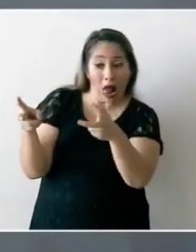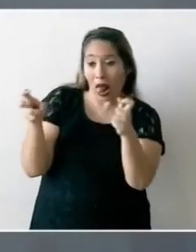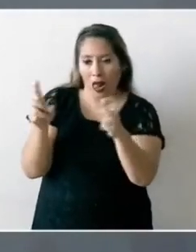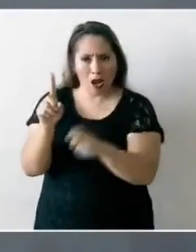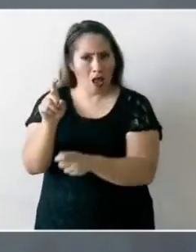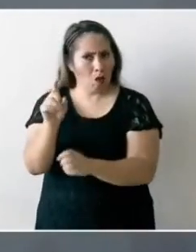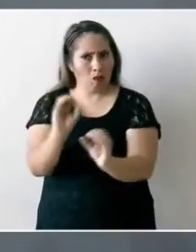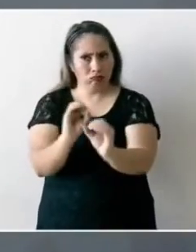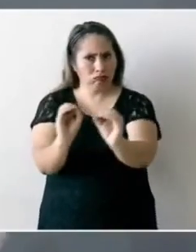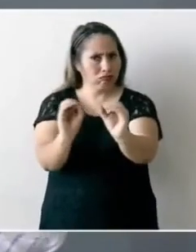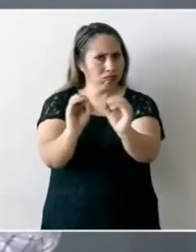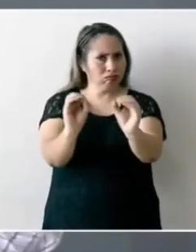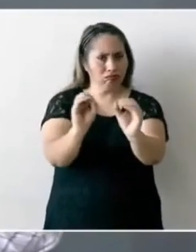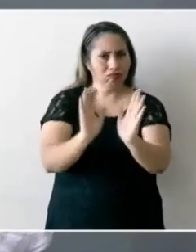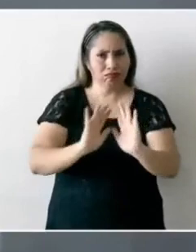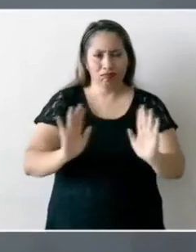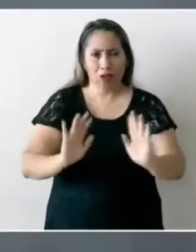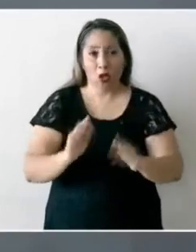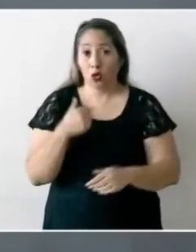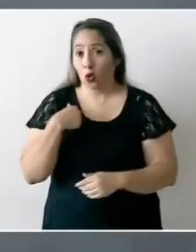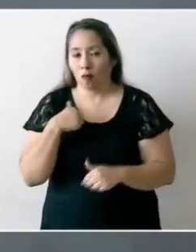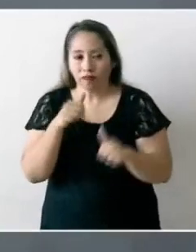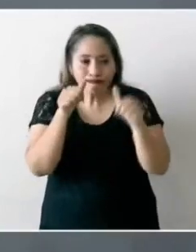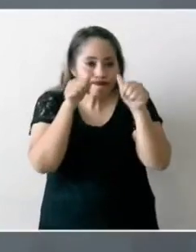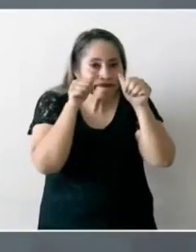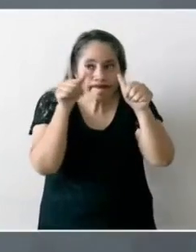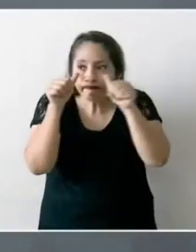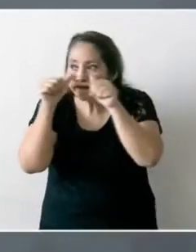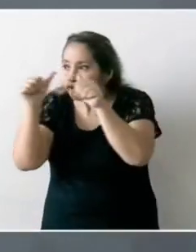voy a estar pendiente